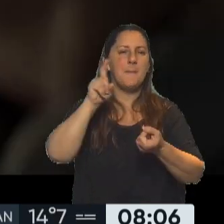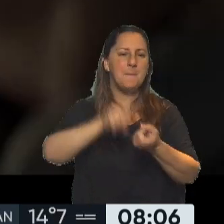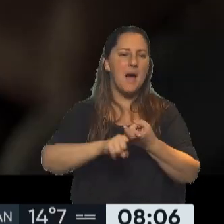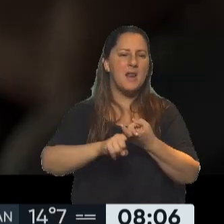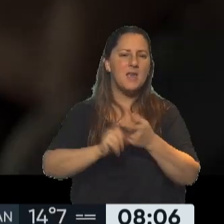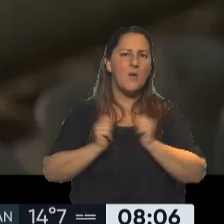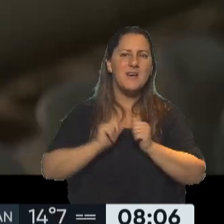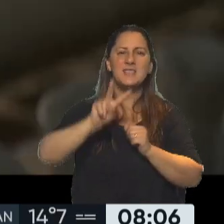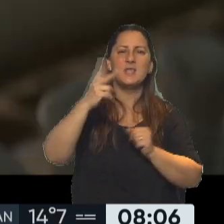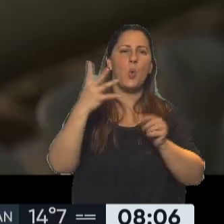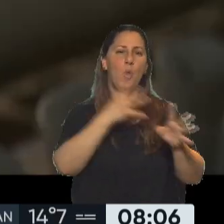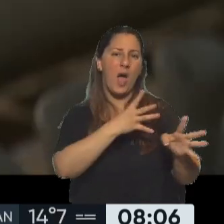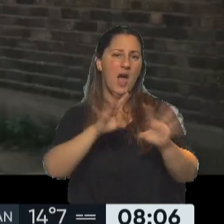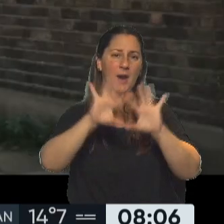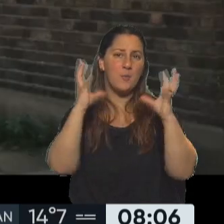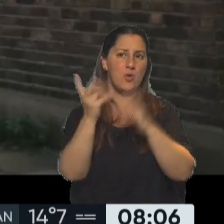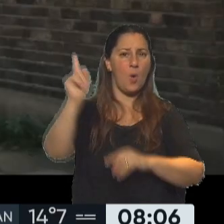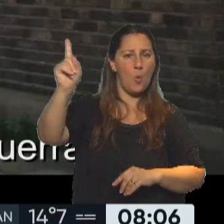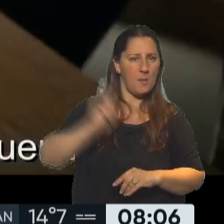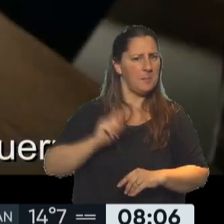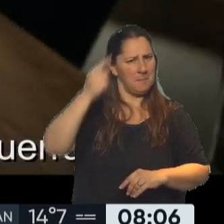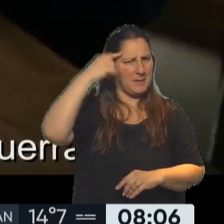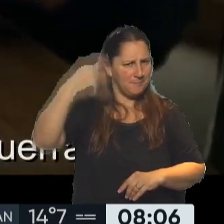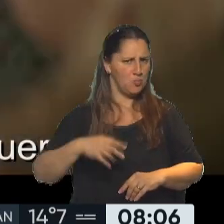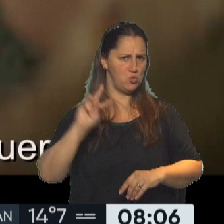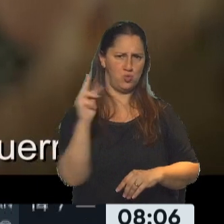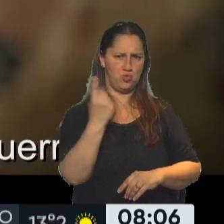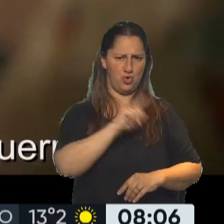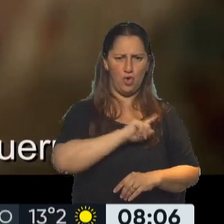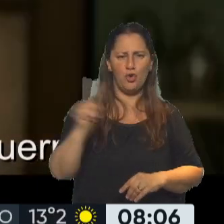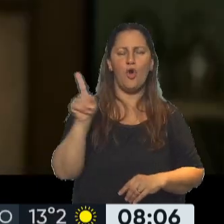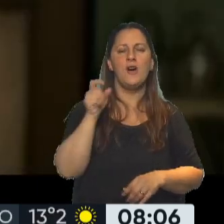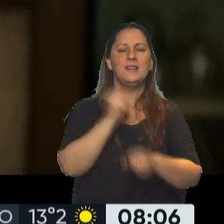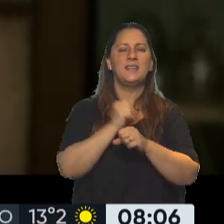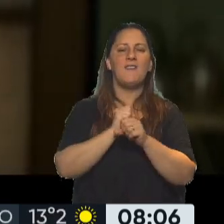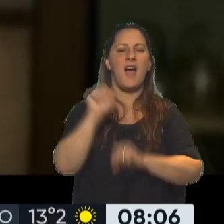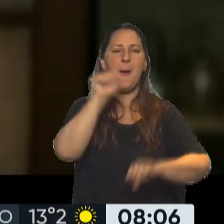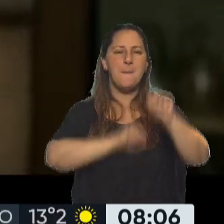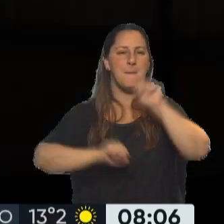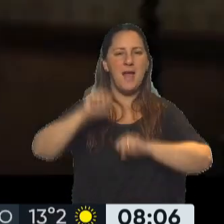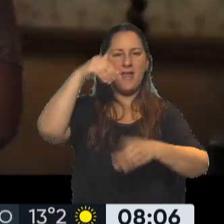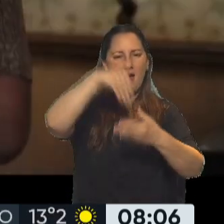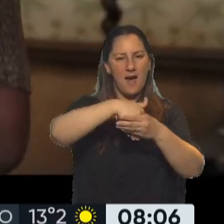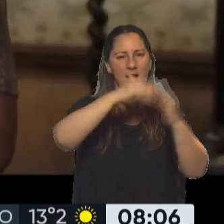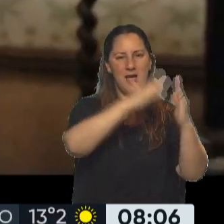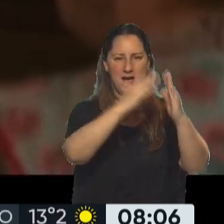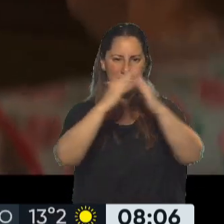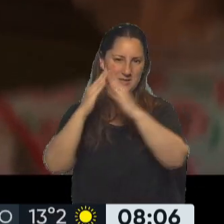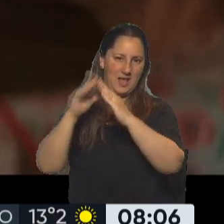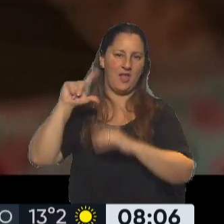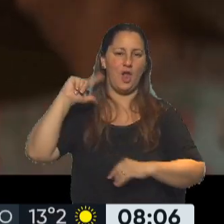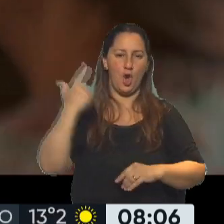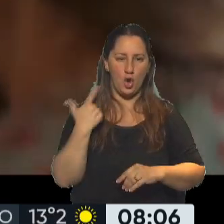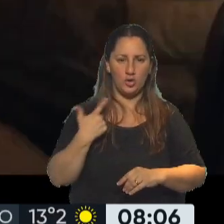que vuelva de la Segunda Guerra, no cree que haya muerto. Y trabaja como empleada doméstica en varias casas de Londres. Así